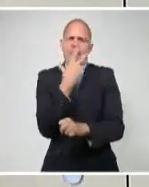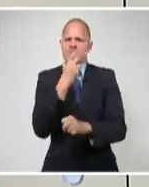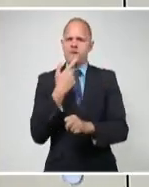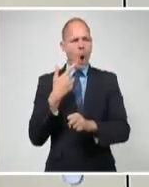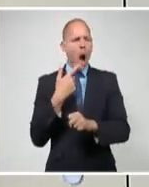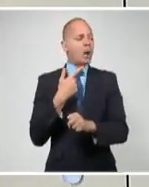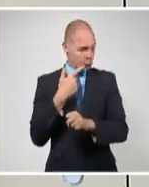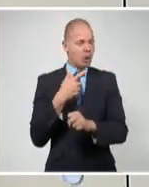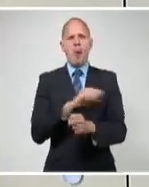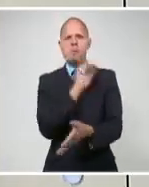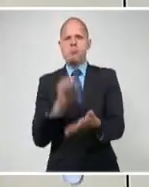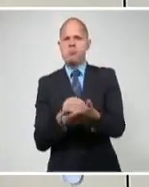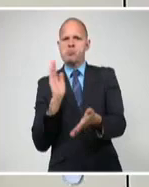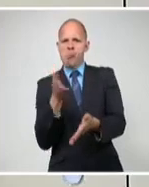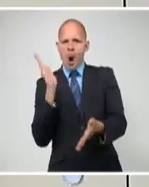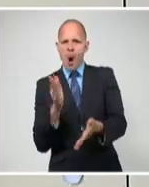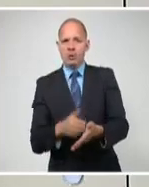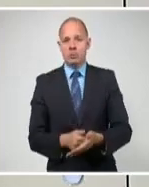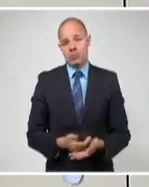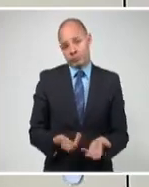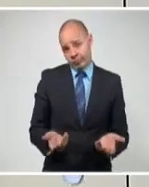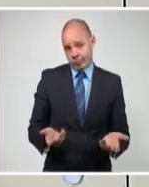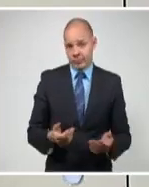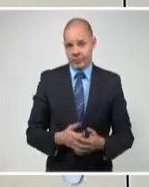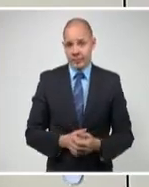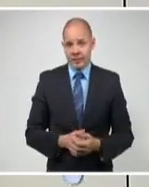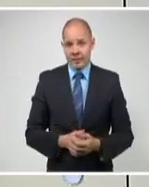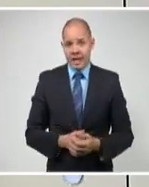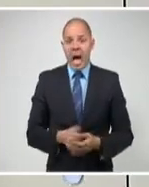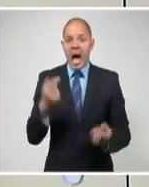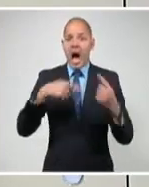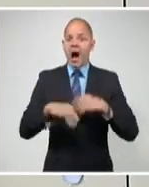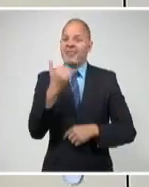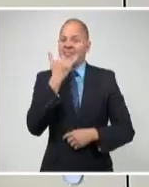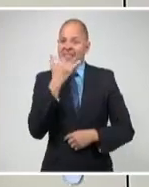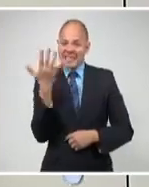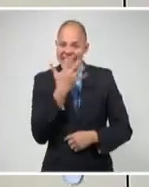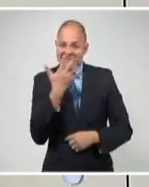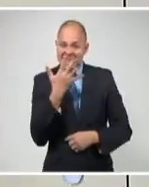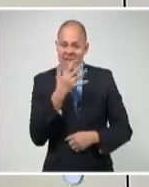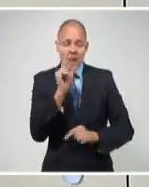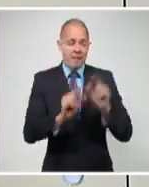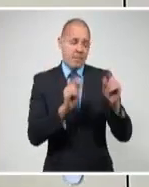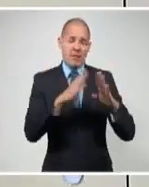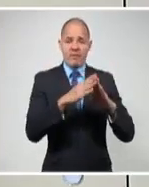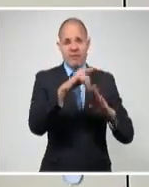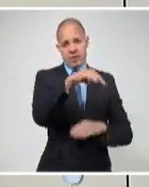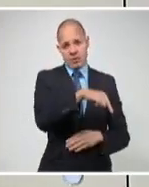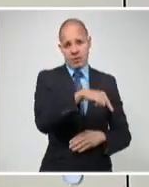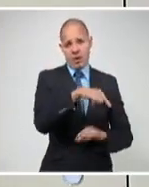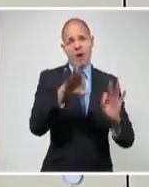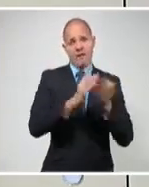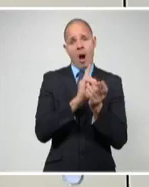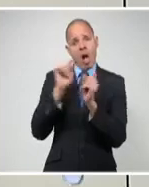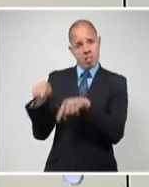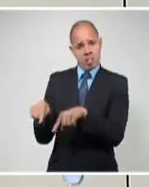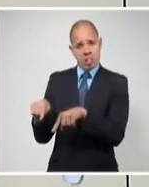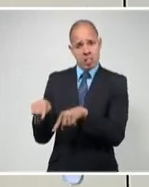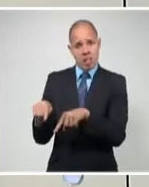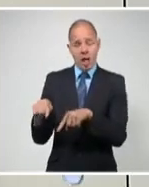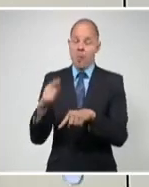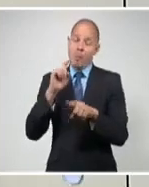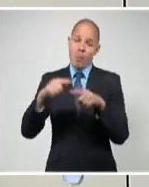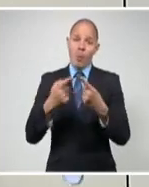familia cubana es la más afectada, de eso no cabe duda. La de aquí y la que vive en la Florida, que ve más difícil todo vínculo con esta parte